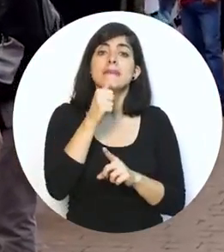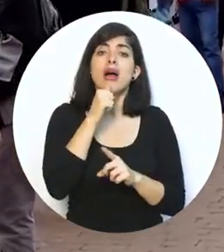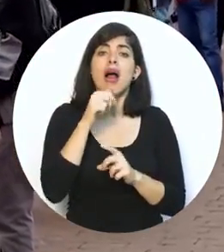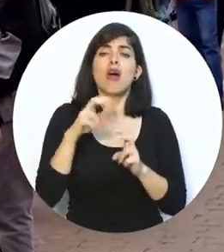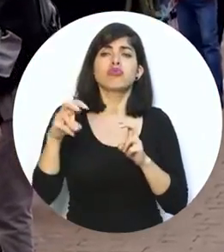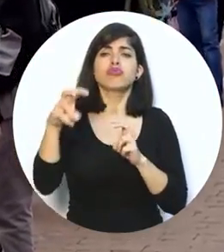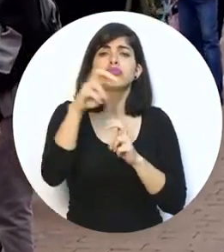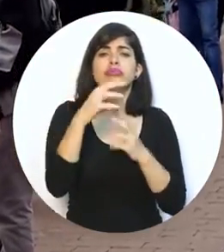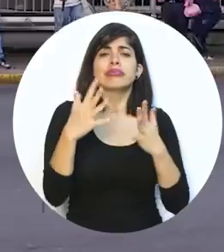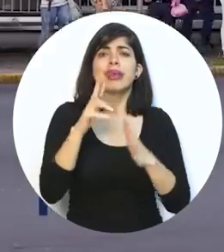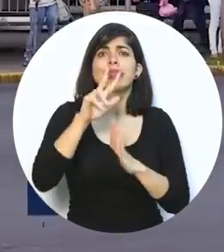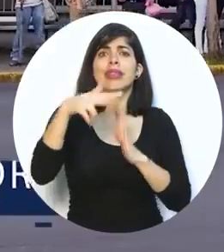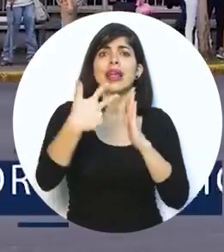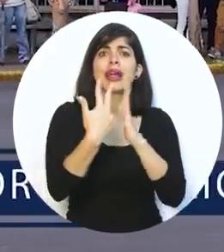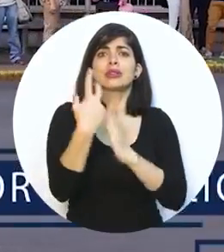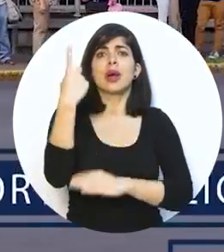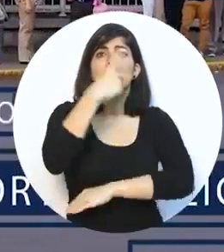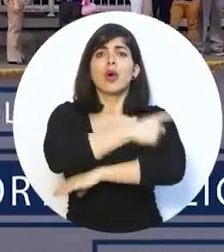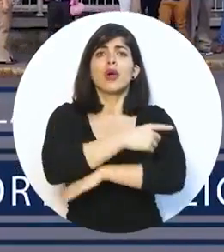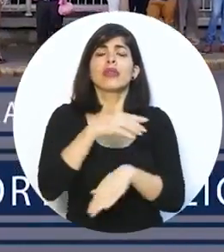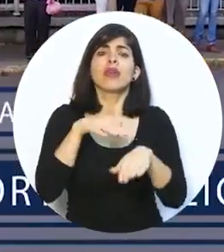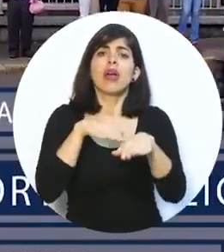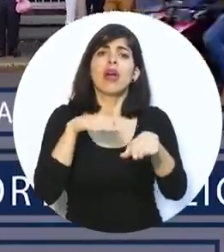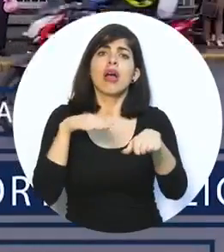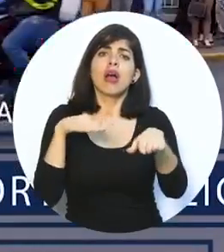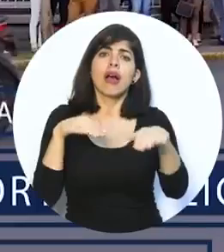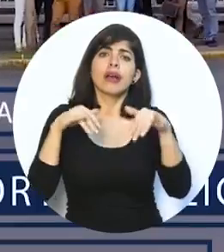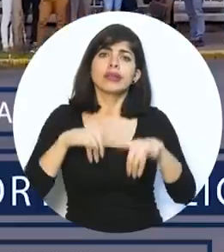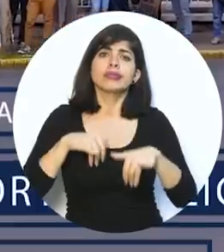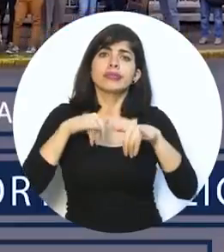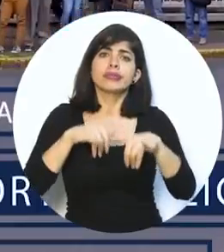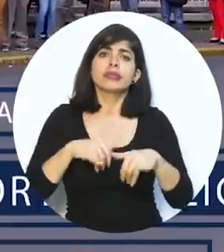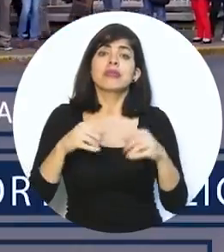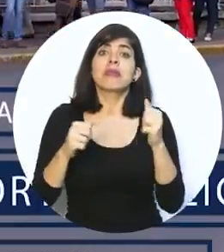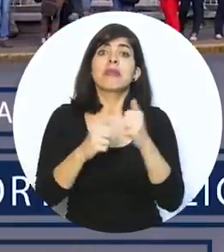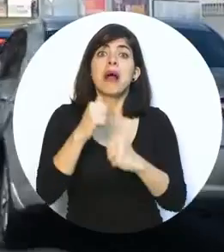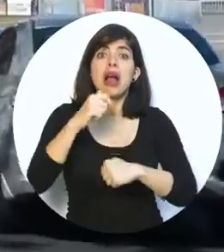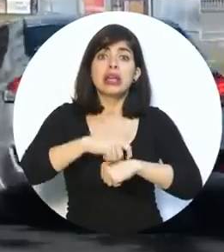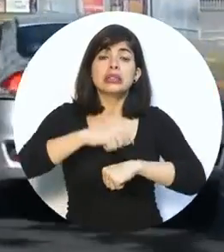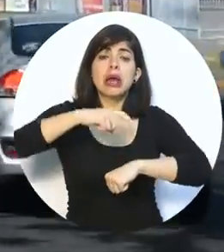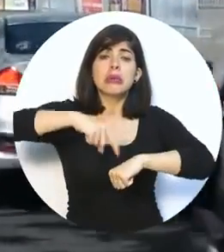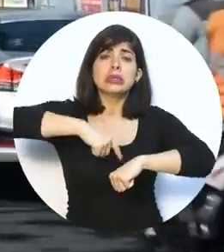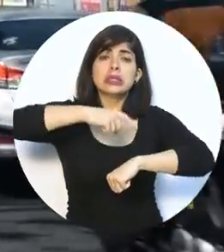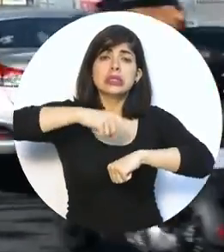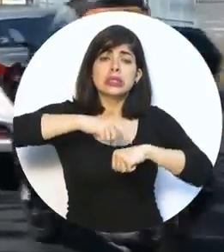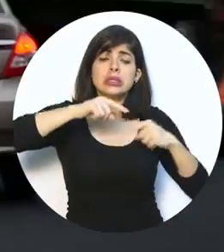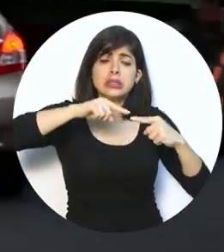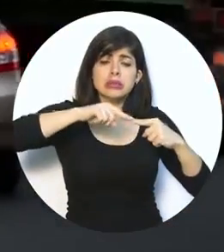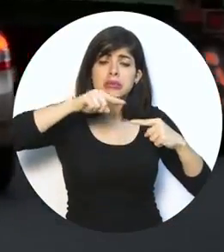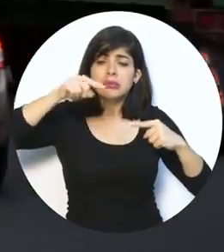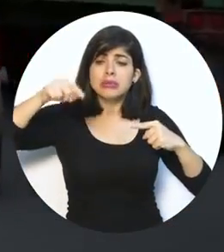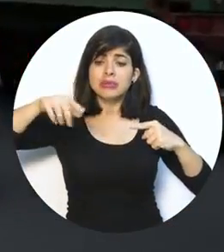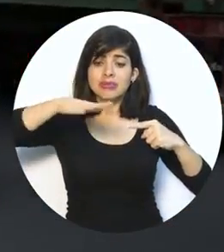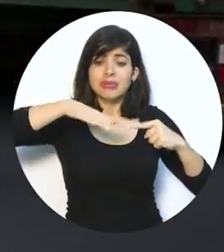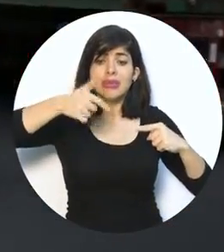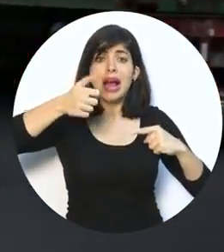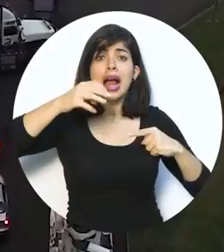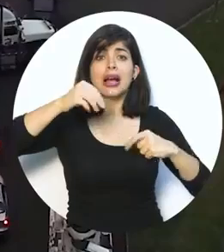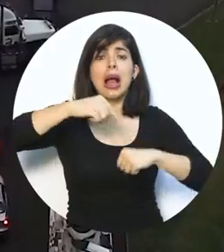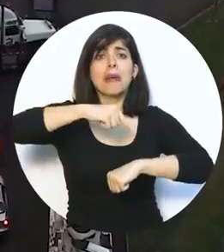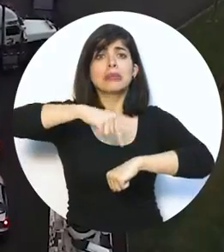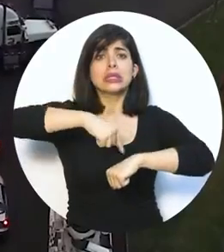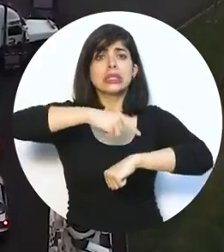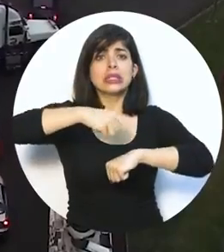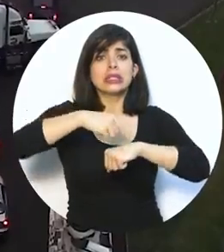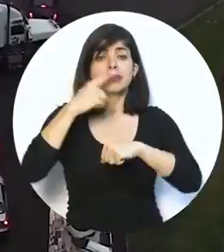privado tardan en promedio tres horas diarias atrapados en presas. Cada vez toma más tiempo llegar de un lugar a otro dentro del gran